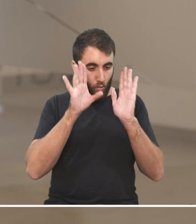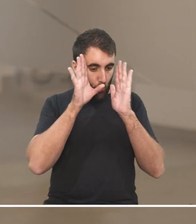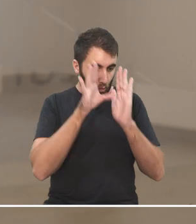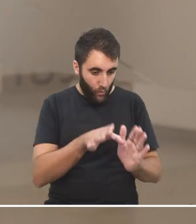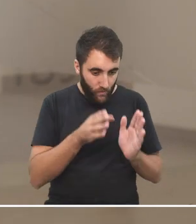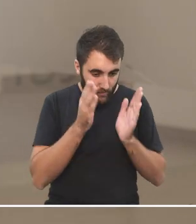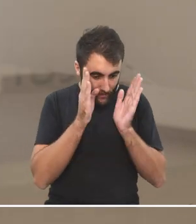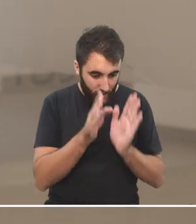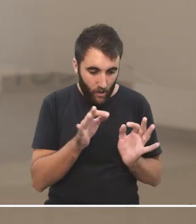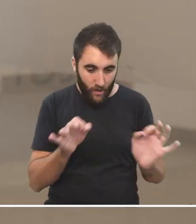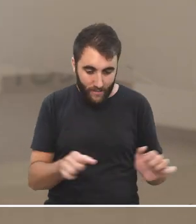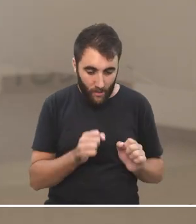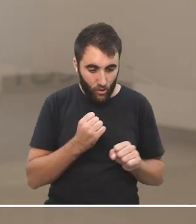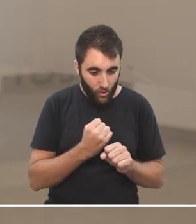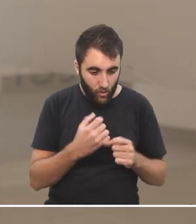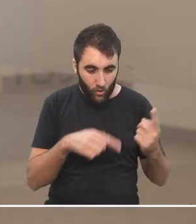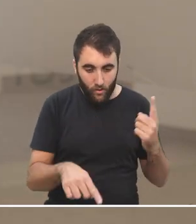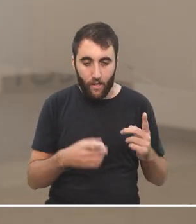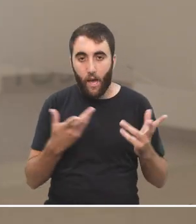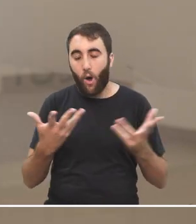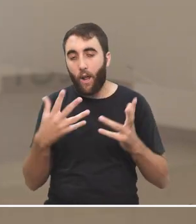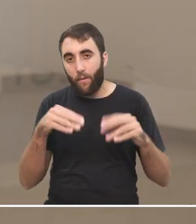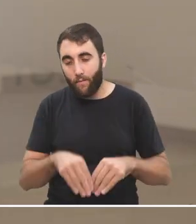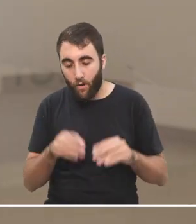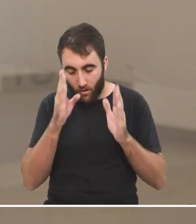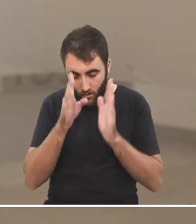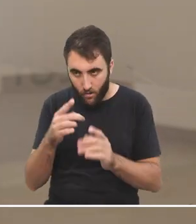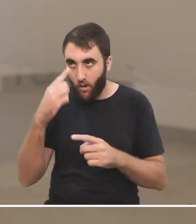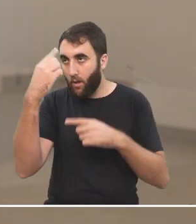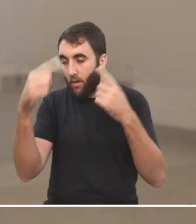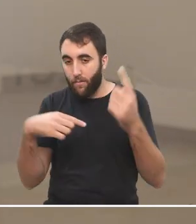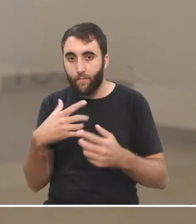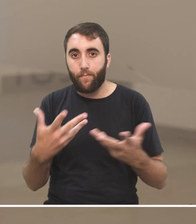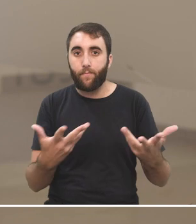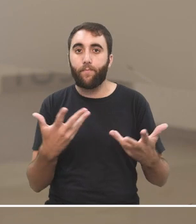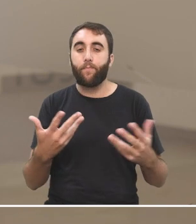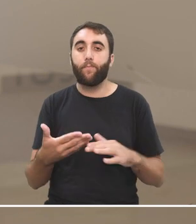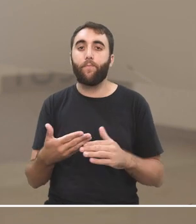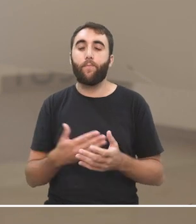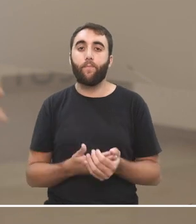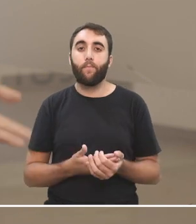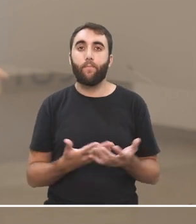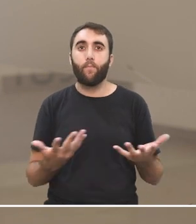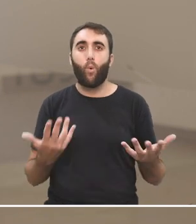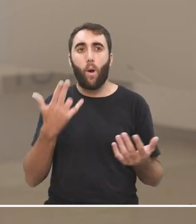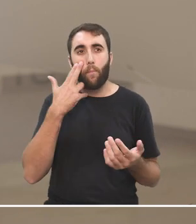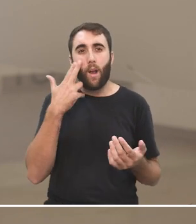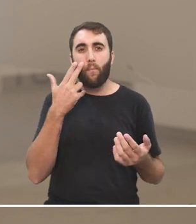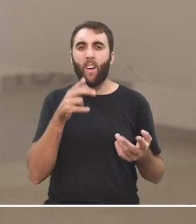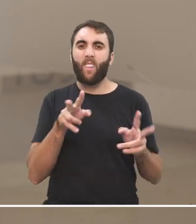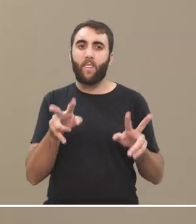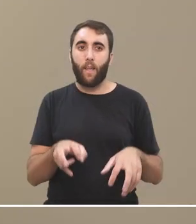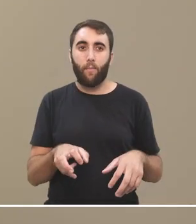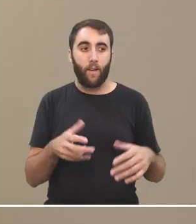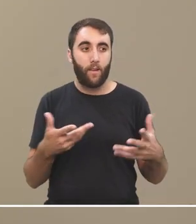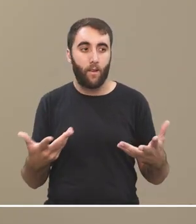solía considerar válida algún tiempo atrás y bueno ¿cuál es el problema de esto? entre otros